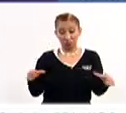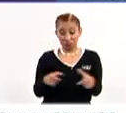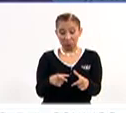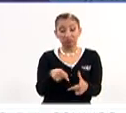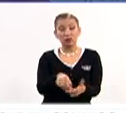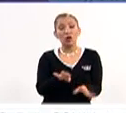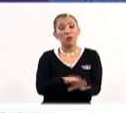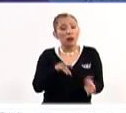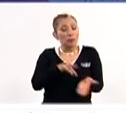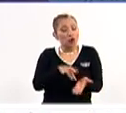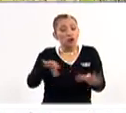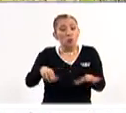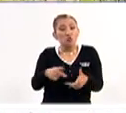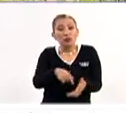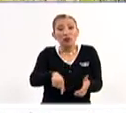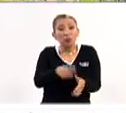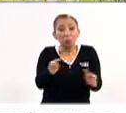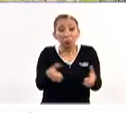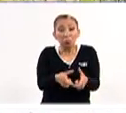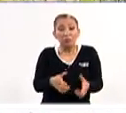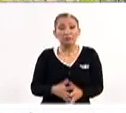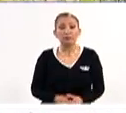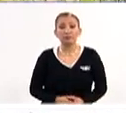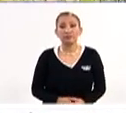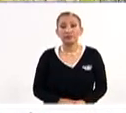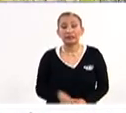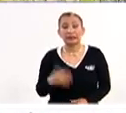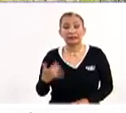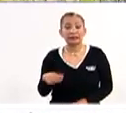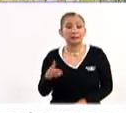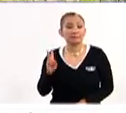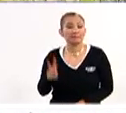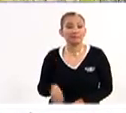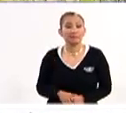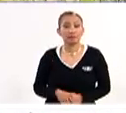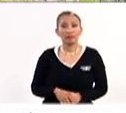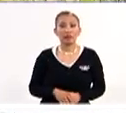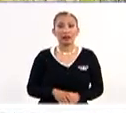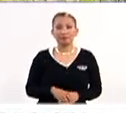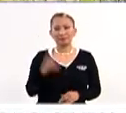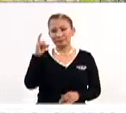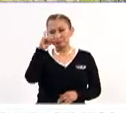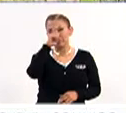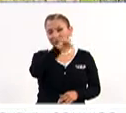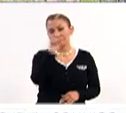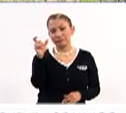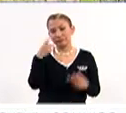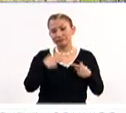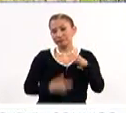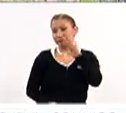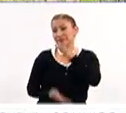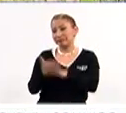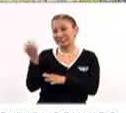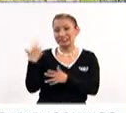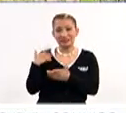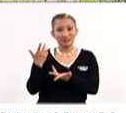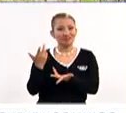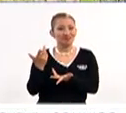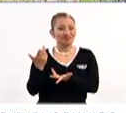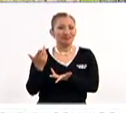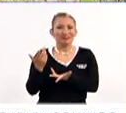comunidad? Híjole, pues la verdad es que es complejo cuando la gente se va. Es más, hubo aquí una